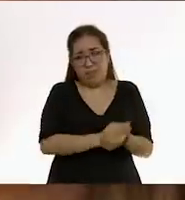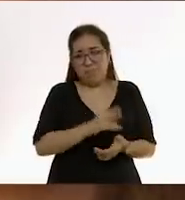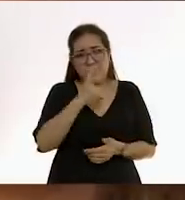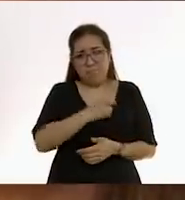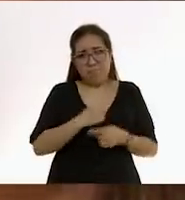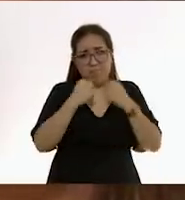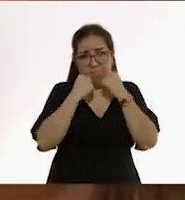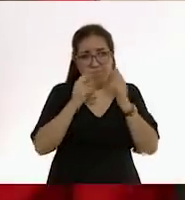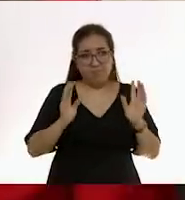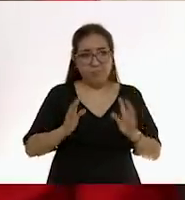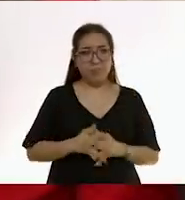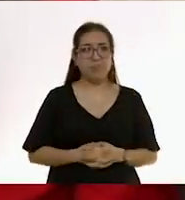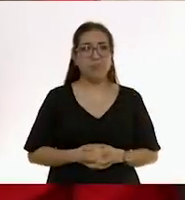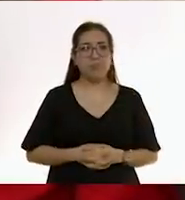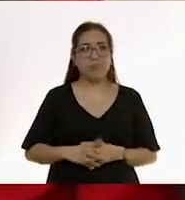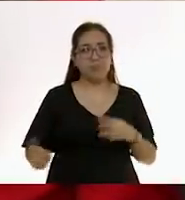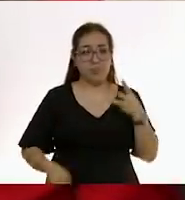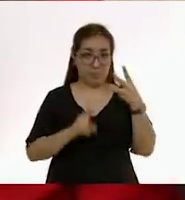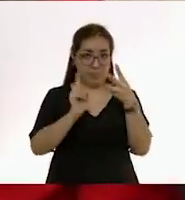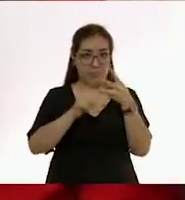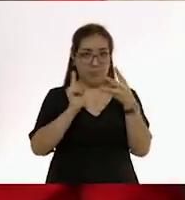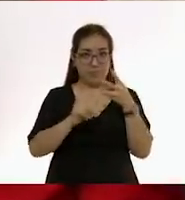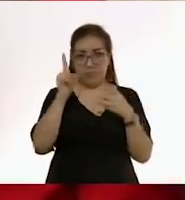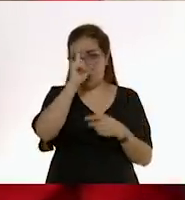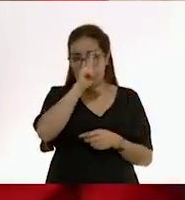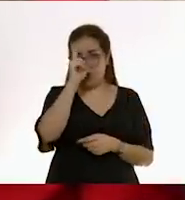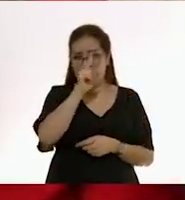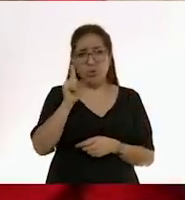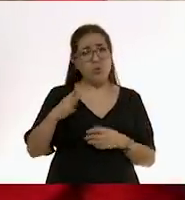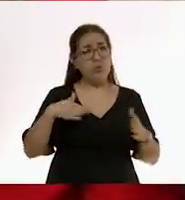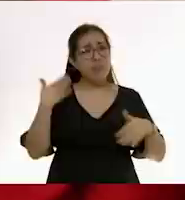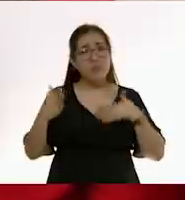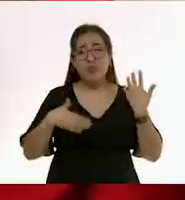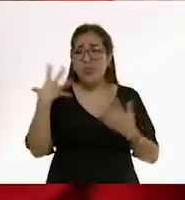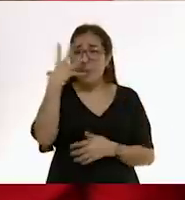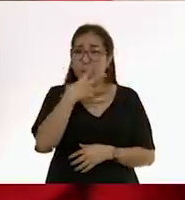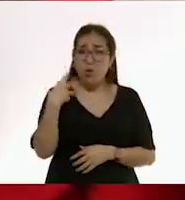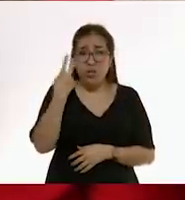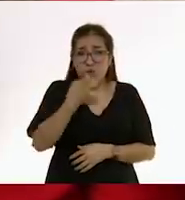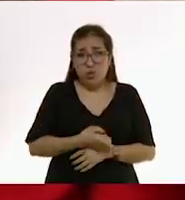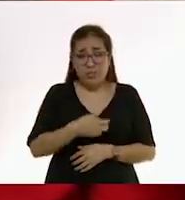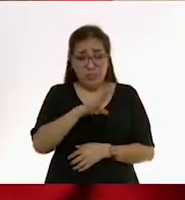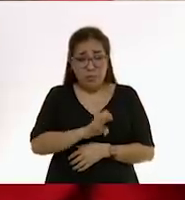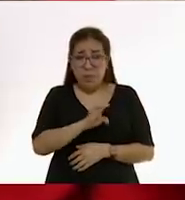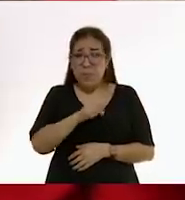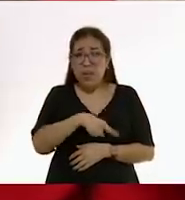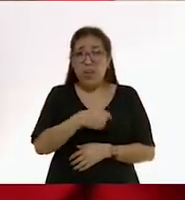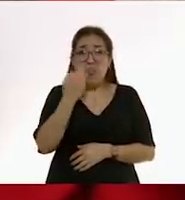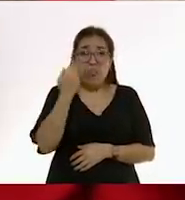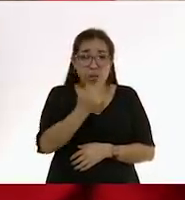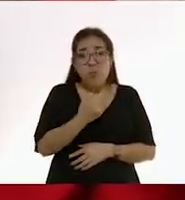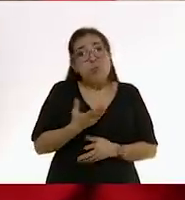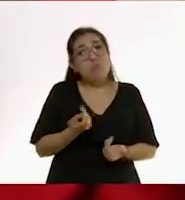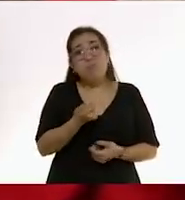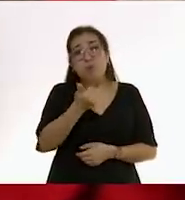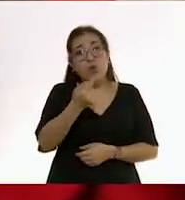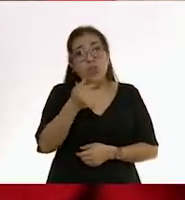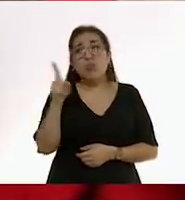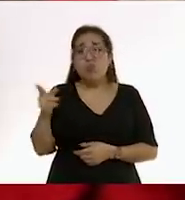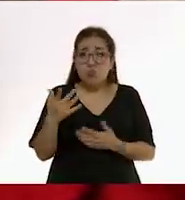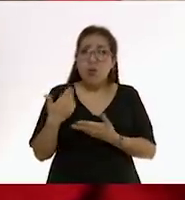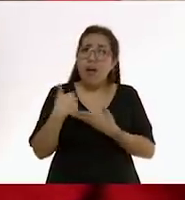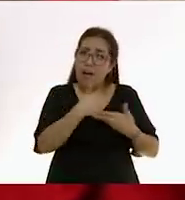tu bebé ya duerme toda la noche. Tercera recomendación, disfruta el viaje, van a ser chiquitos poco tiempo, disfruta de ser la